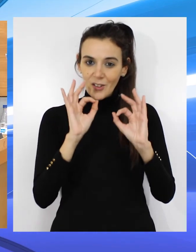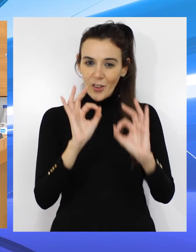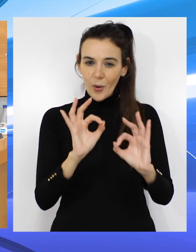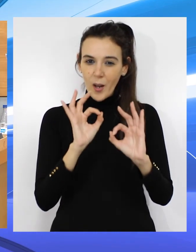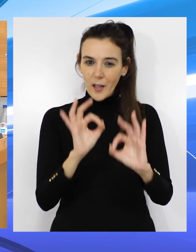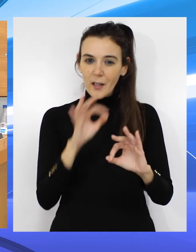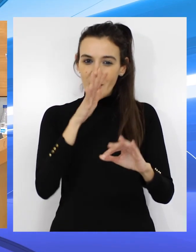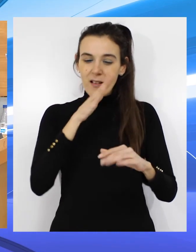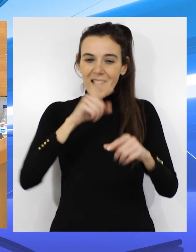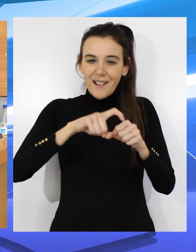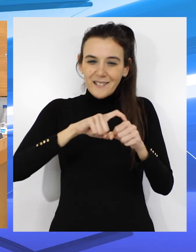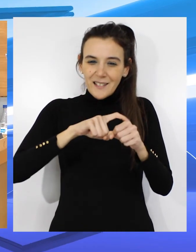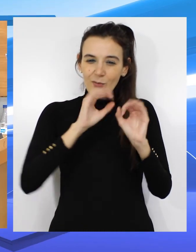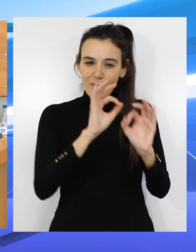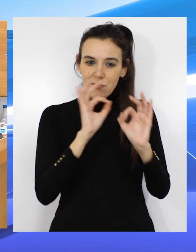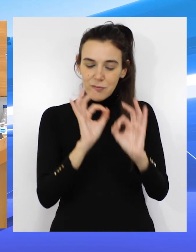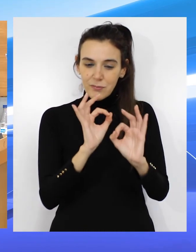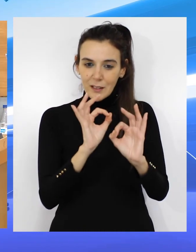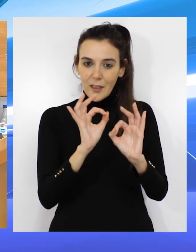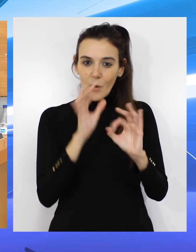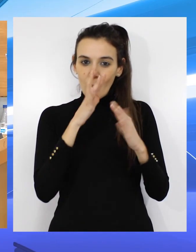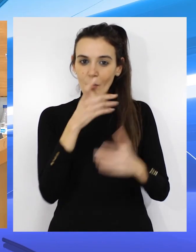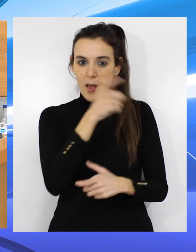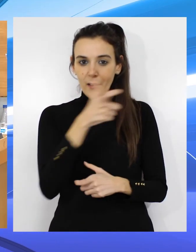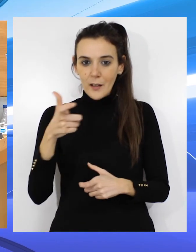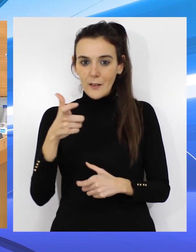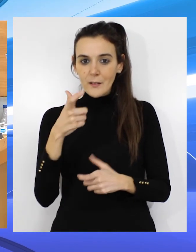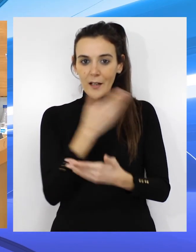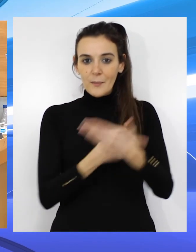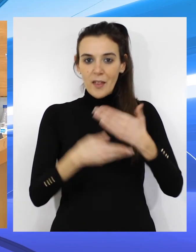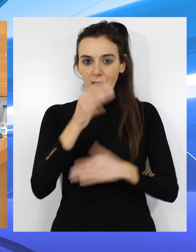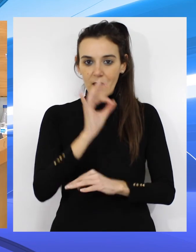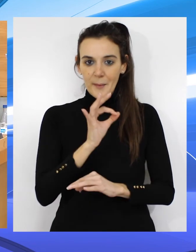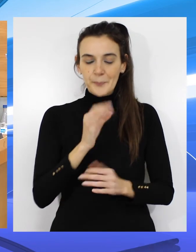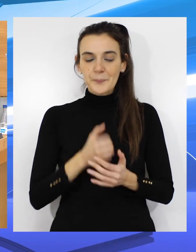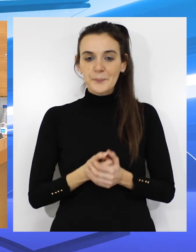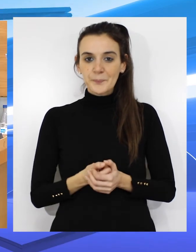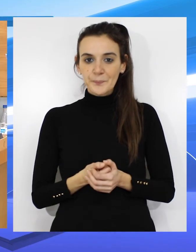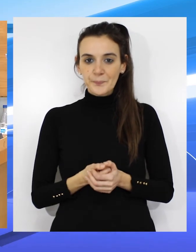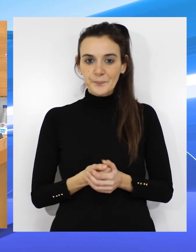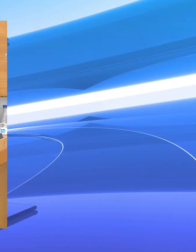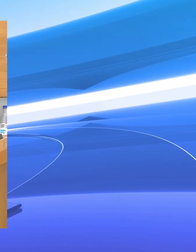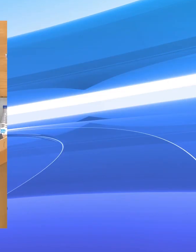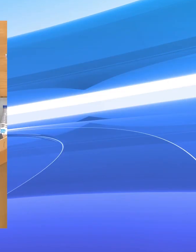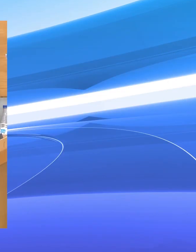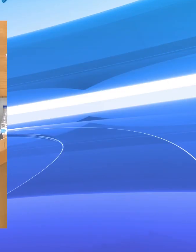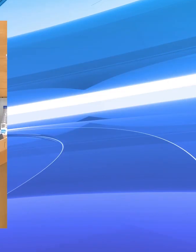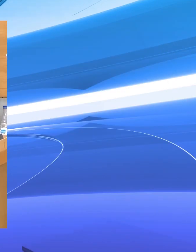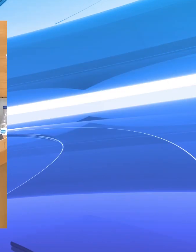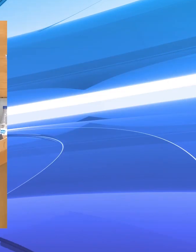las características concretas de cada discapacidad. ¡Gracias!